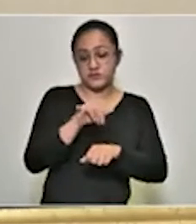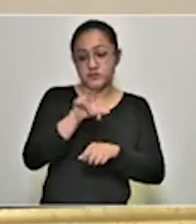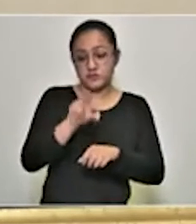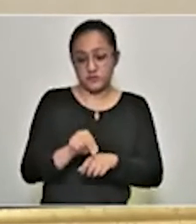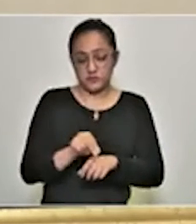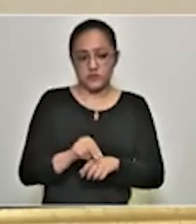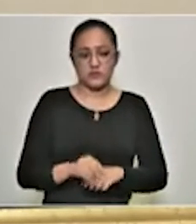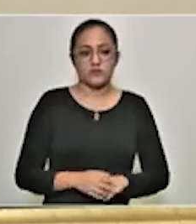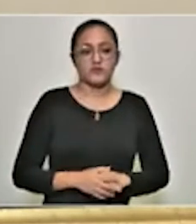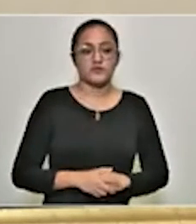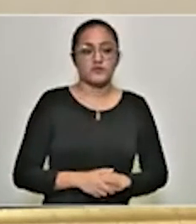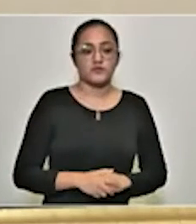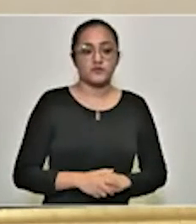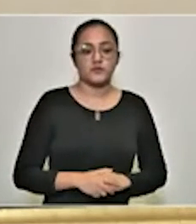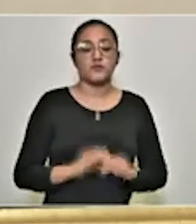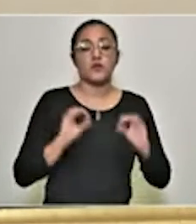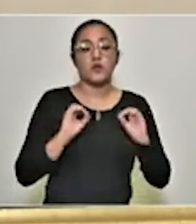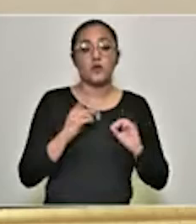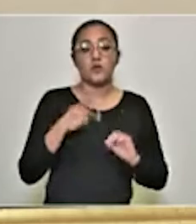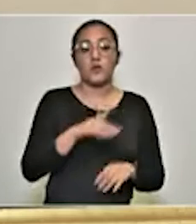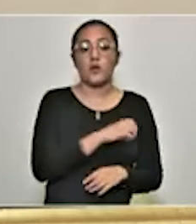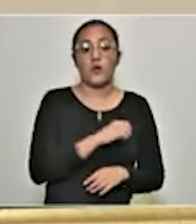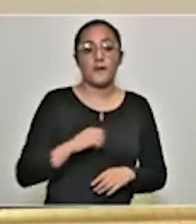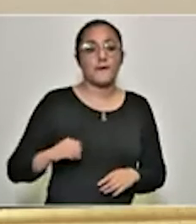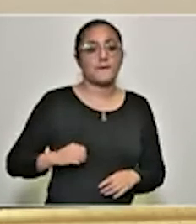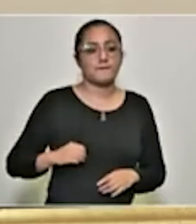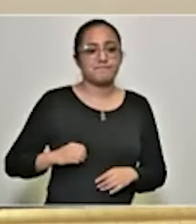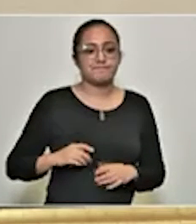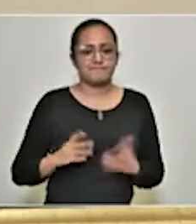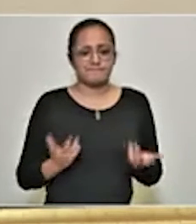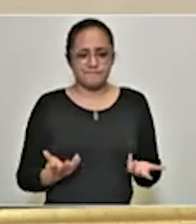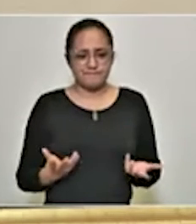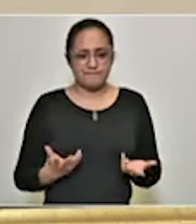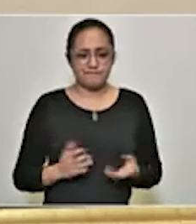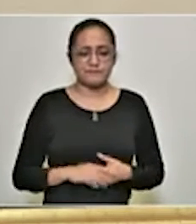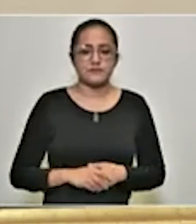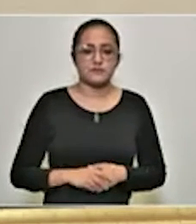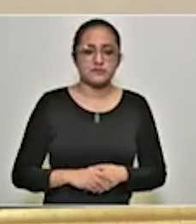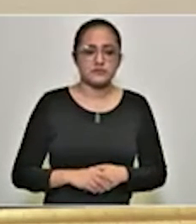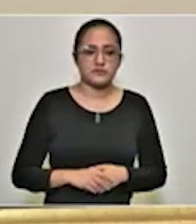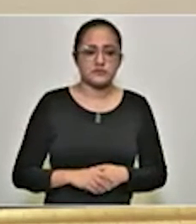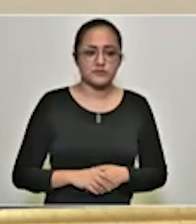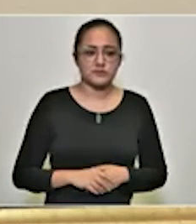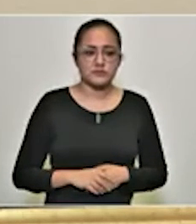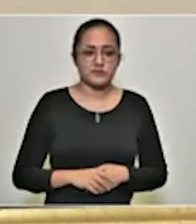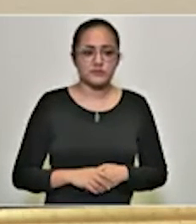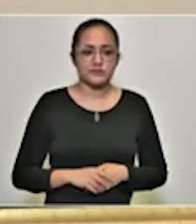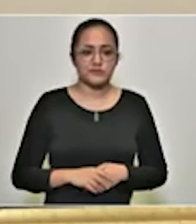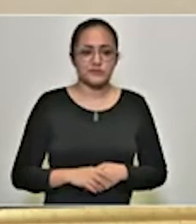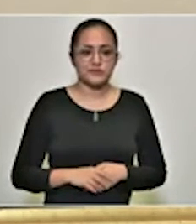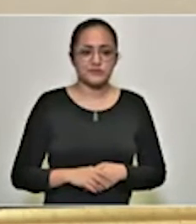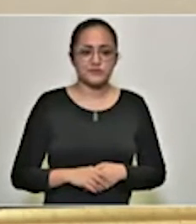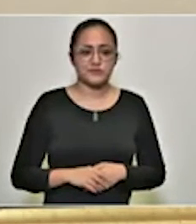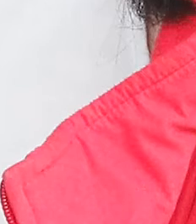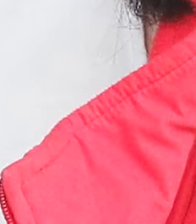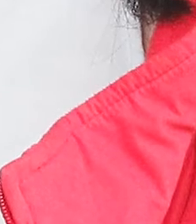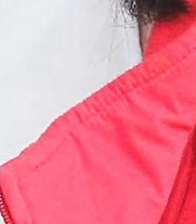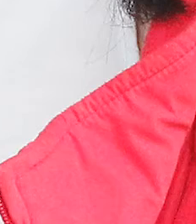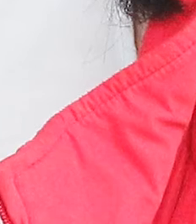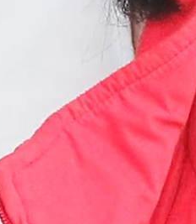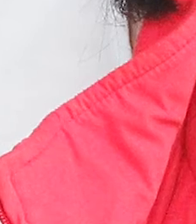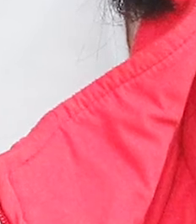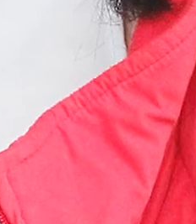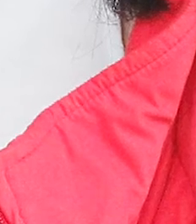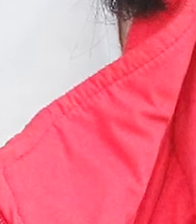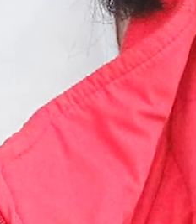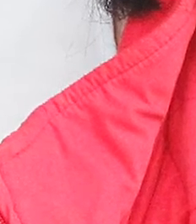no, o es una obligación. A decir del mandatario, el fenómeno del negacionismo al no querer aplicarse la